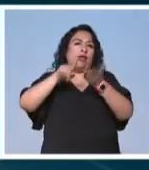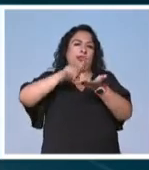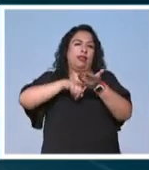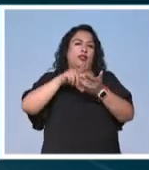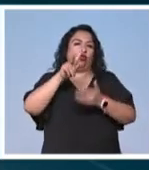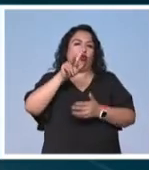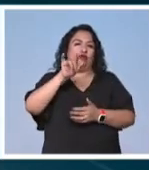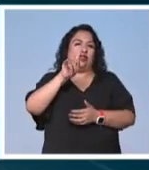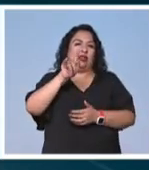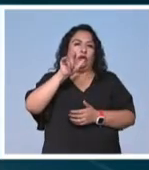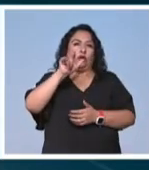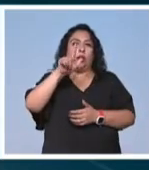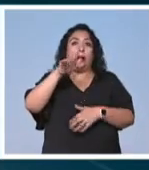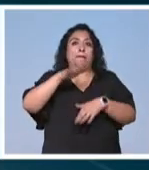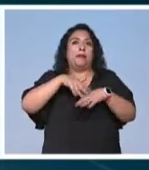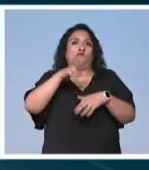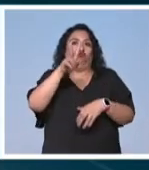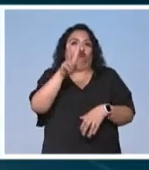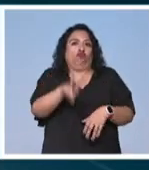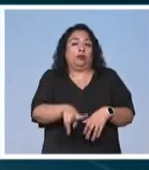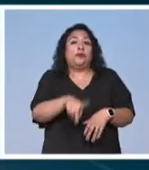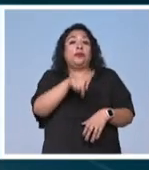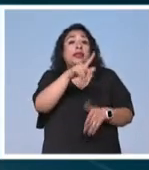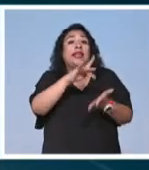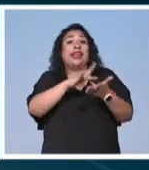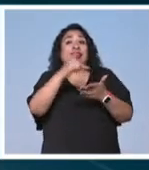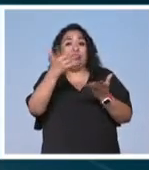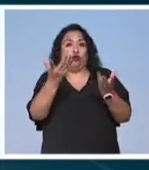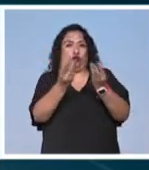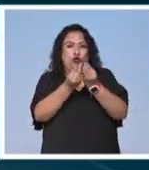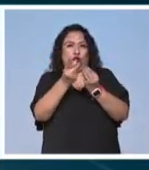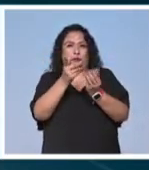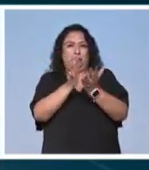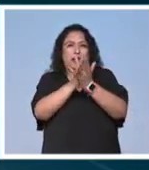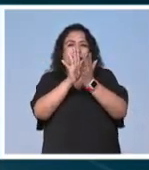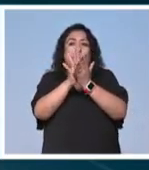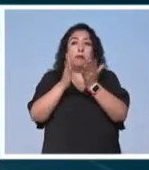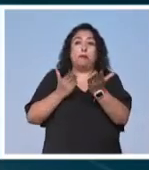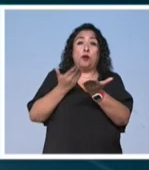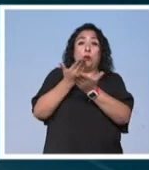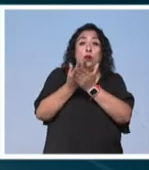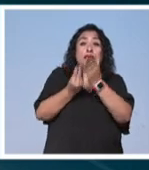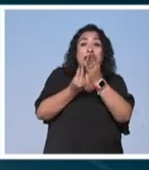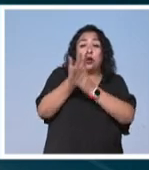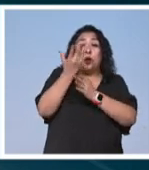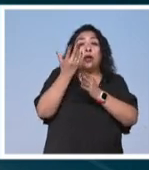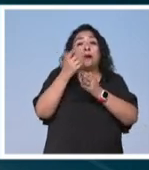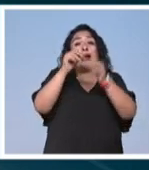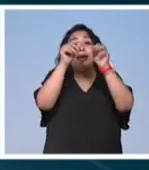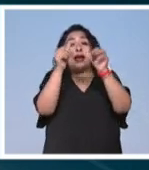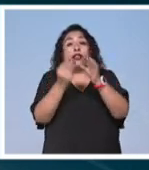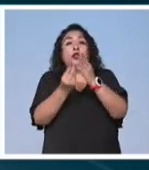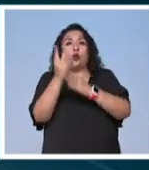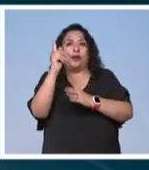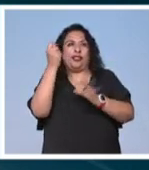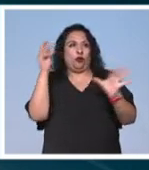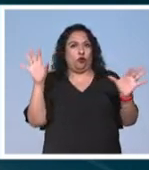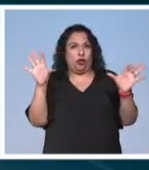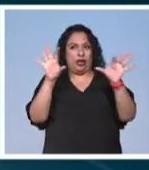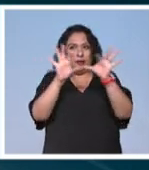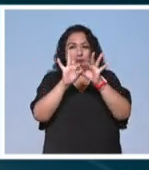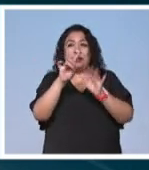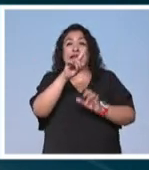lo virtual, pero casi más real, ¿no? Gracias a esta colaboración y a su propuesta innovadora de unir arte y nuevas tecnologías,